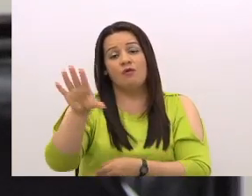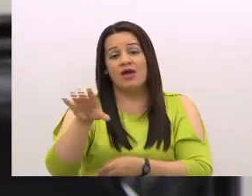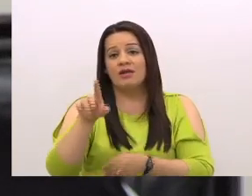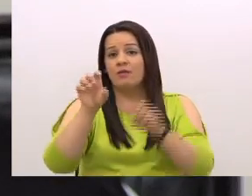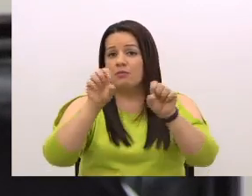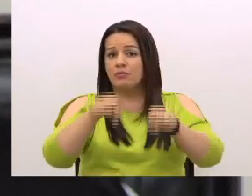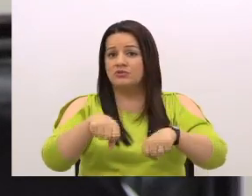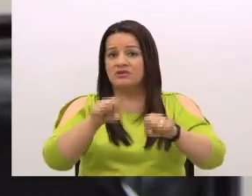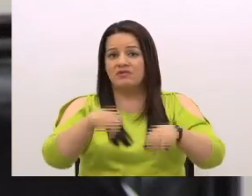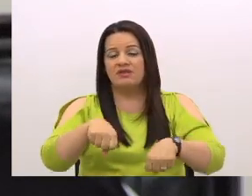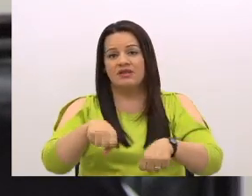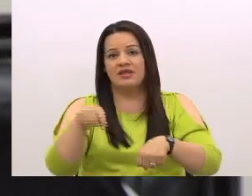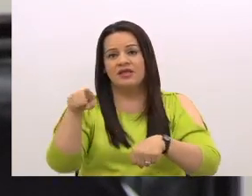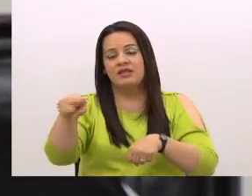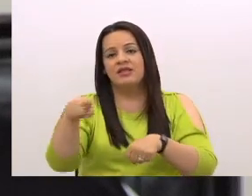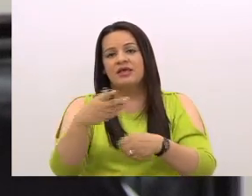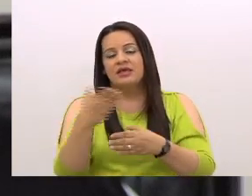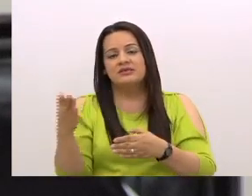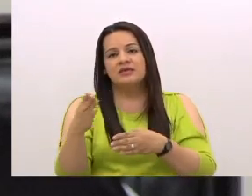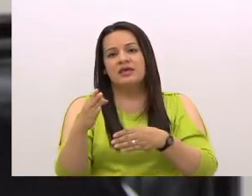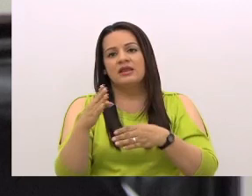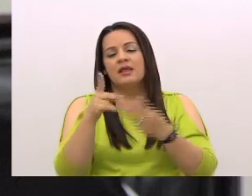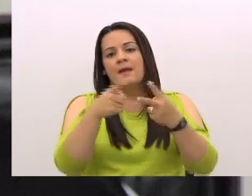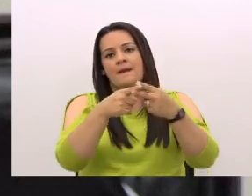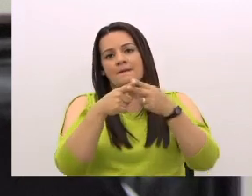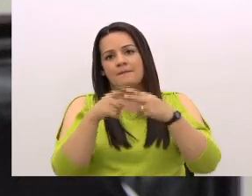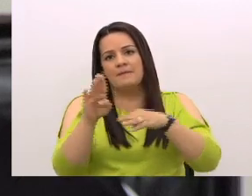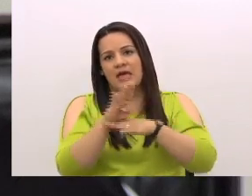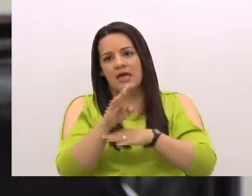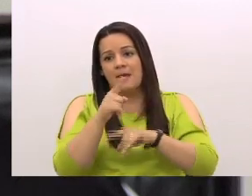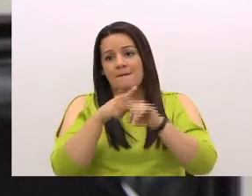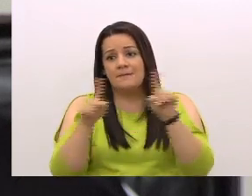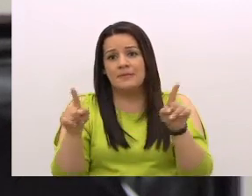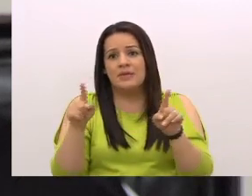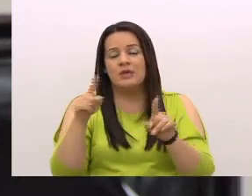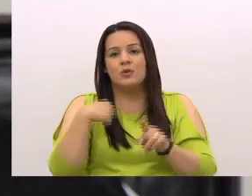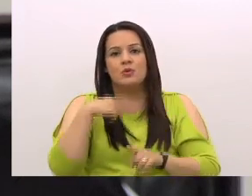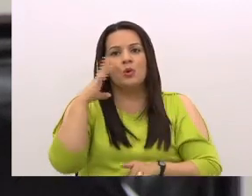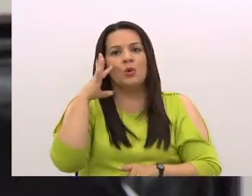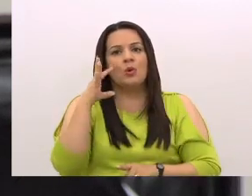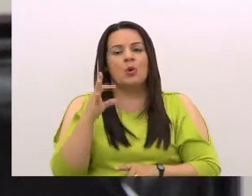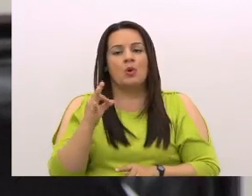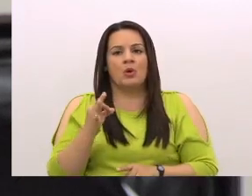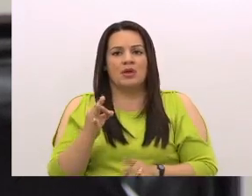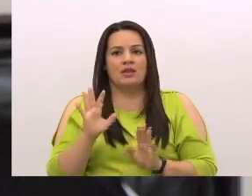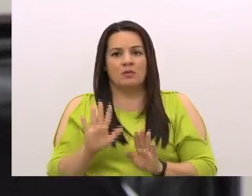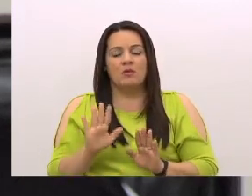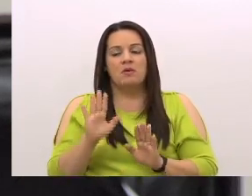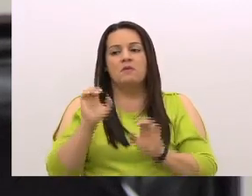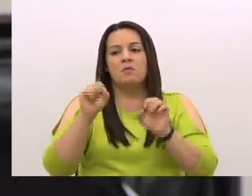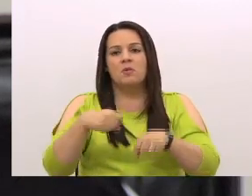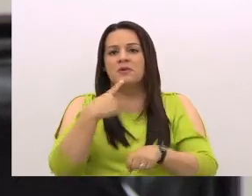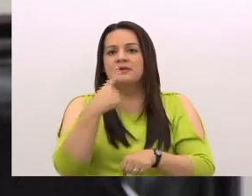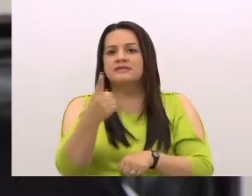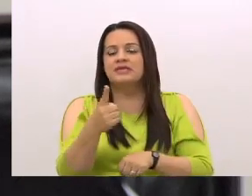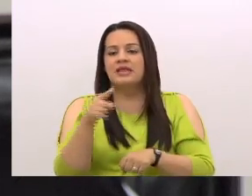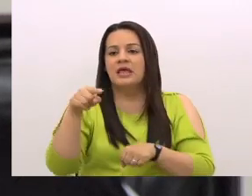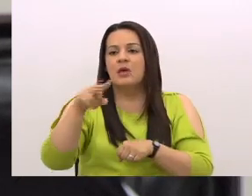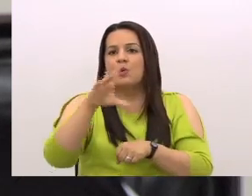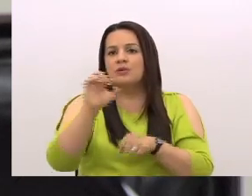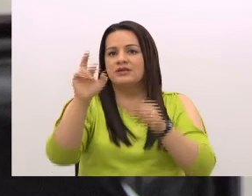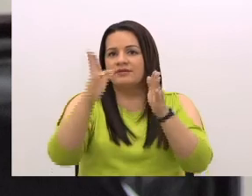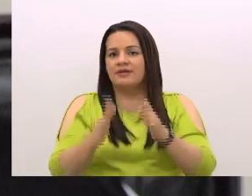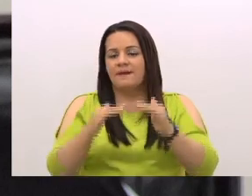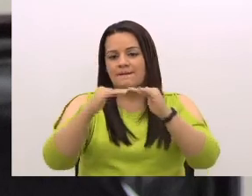la posibilidad de ser bancables, sin embargo yo puedo decir claramente que esos costarricenses que ganan menos de 300 mil colones en este